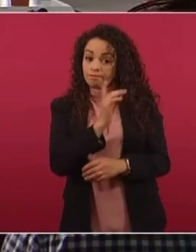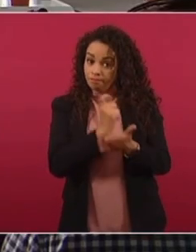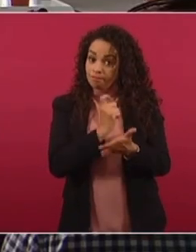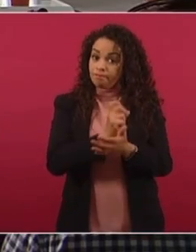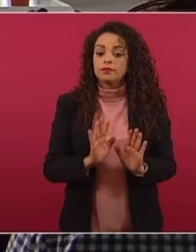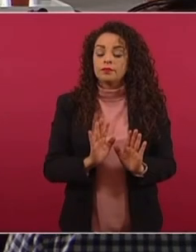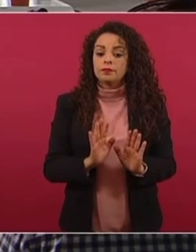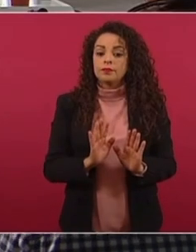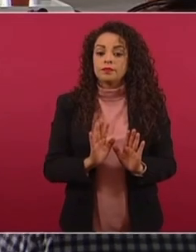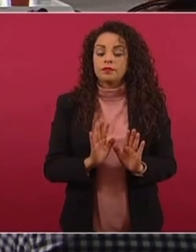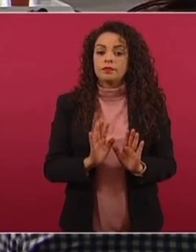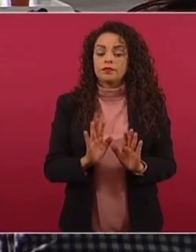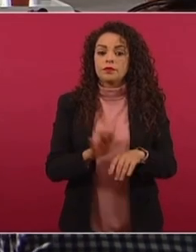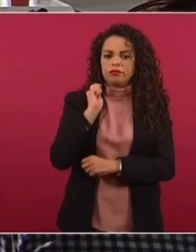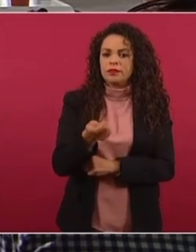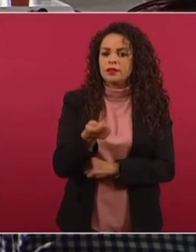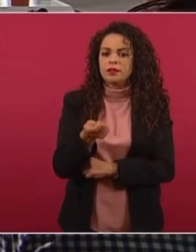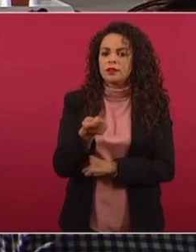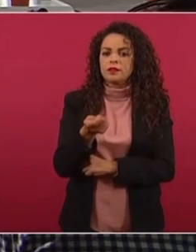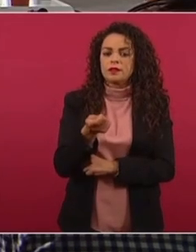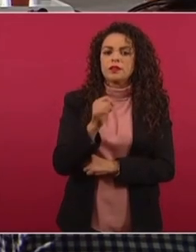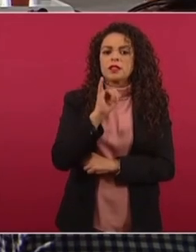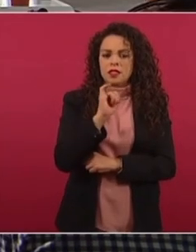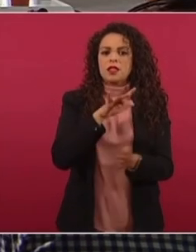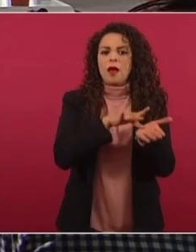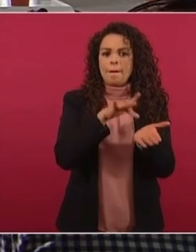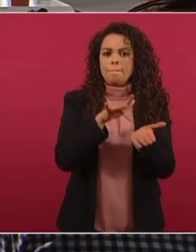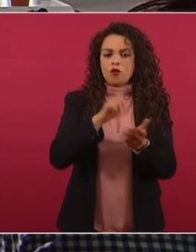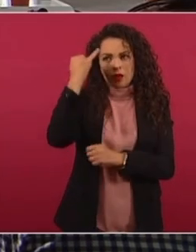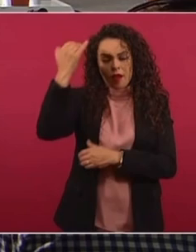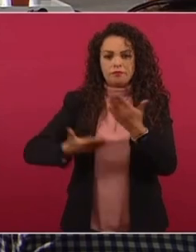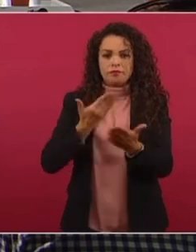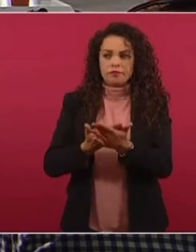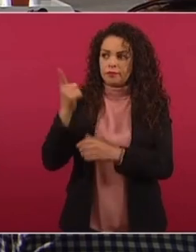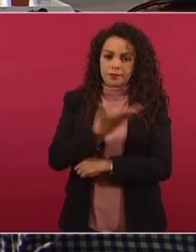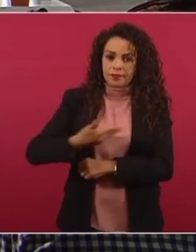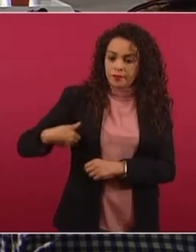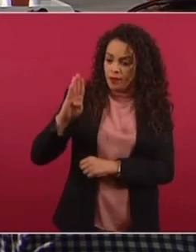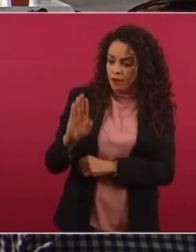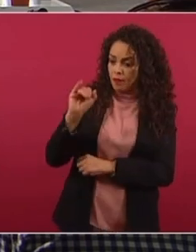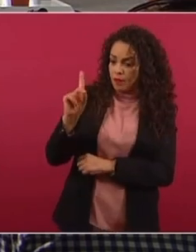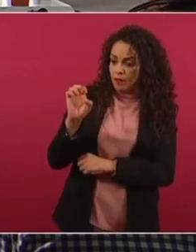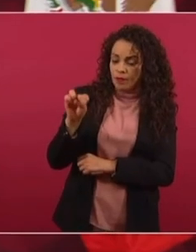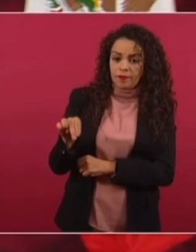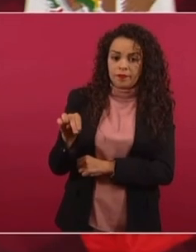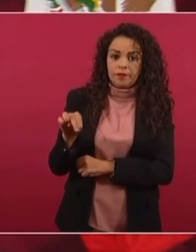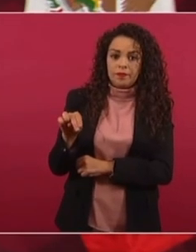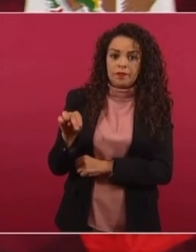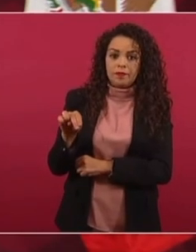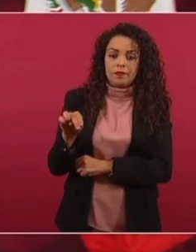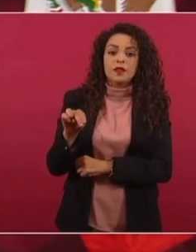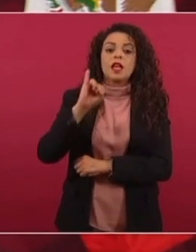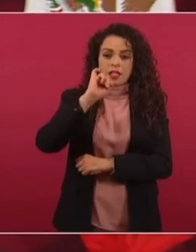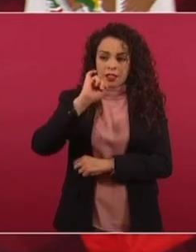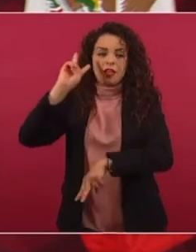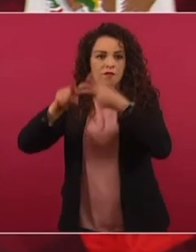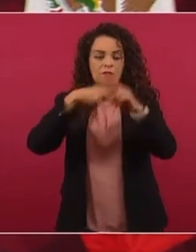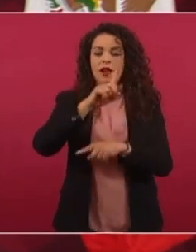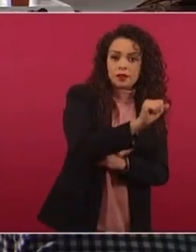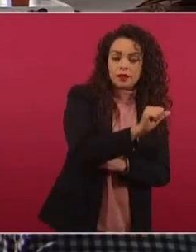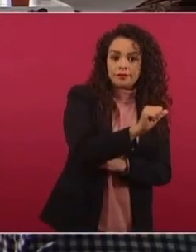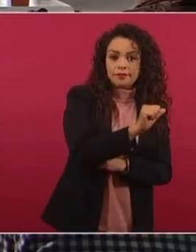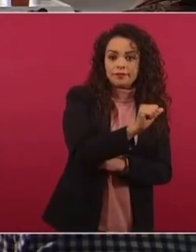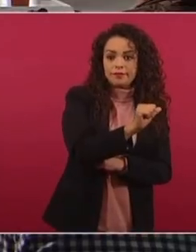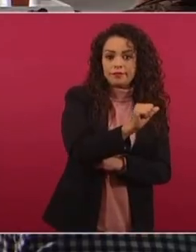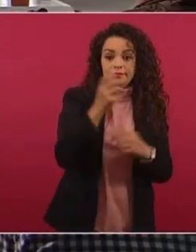de que no iba a votar a favor de las iniciativas del presidente Biden si se invitaba a todos los países de América a la llamada Cumbre de